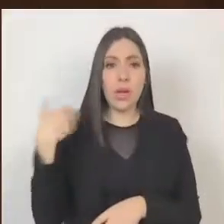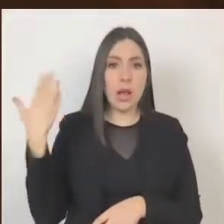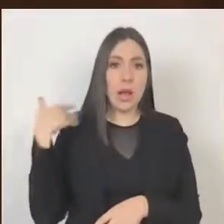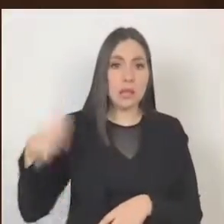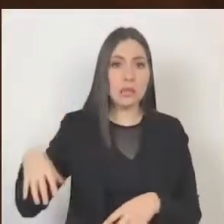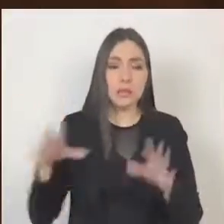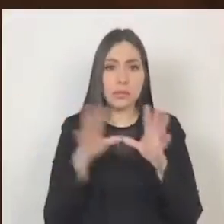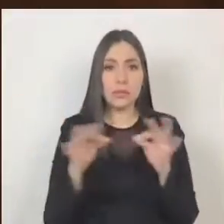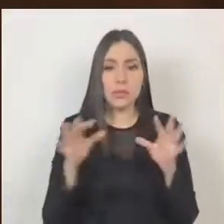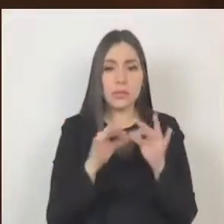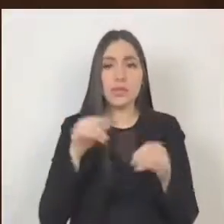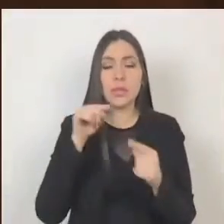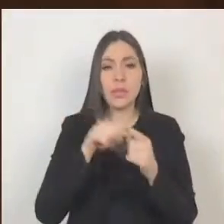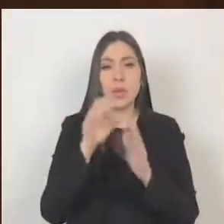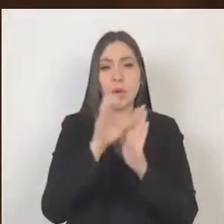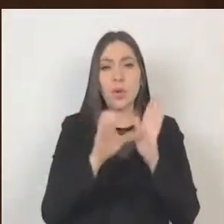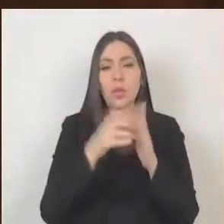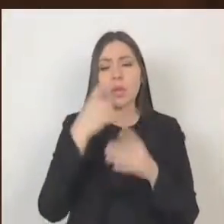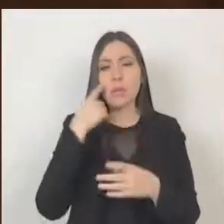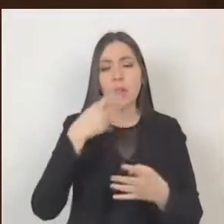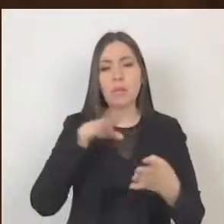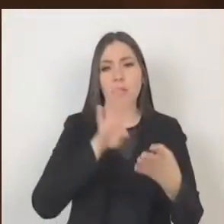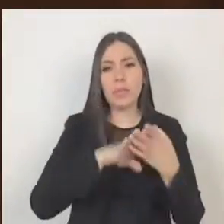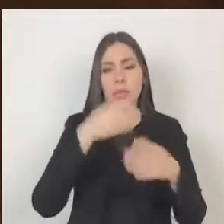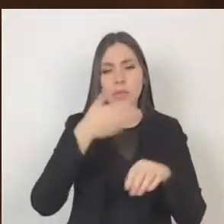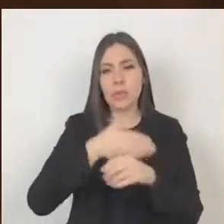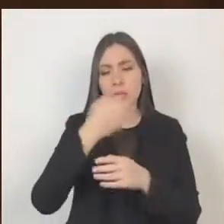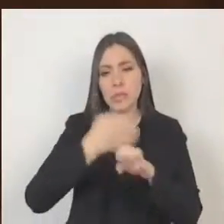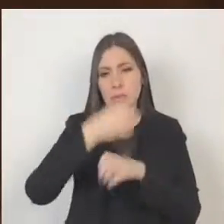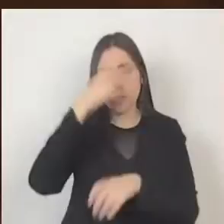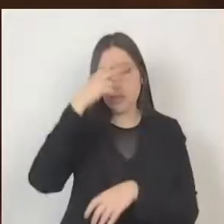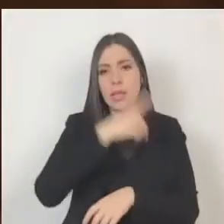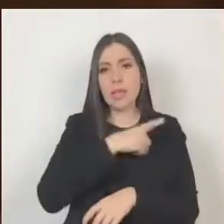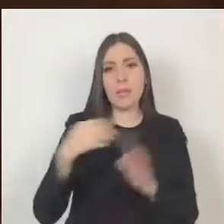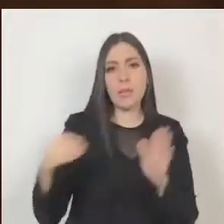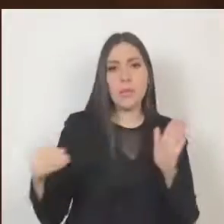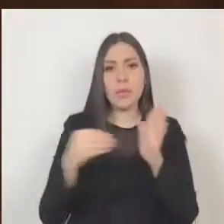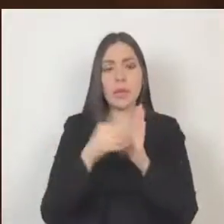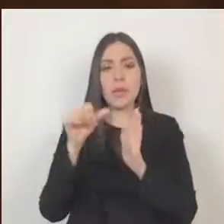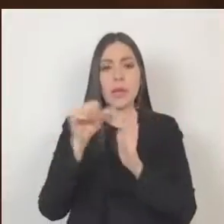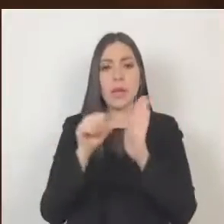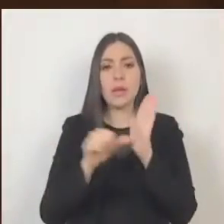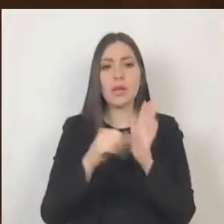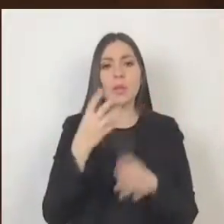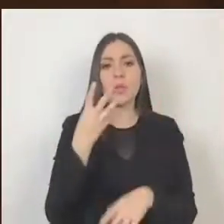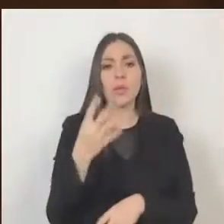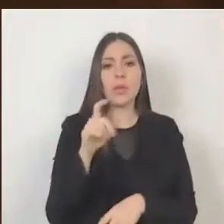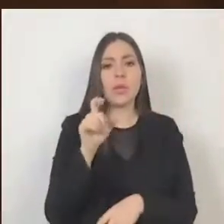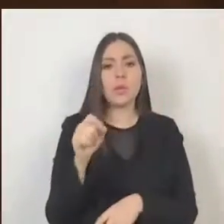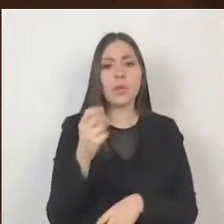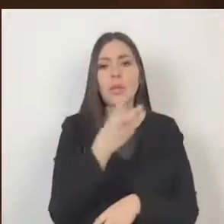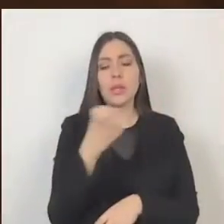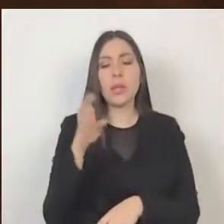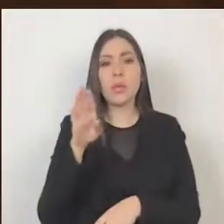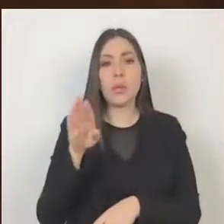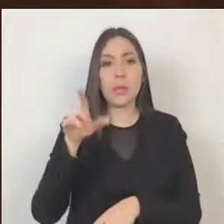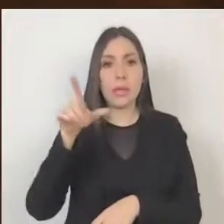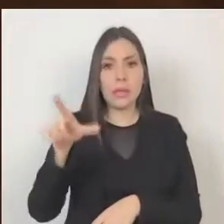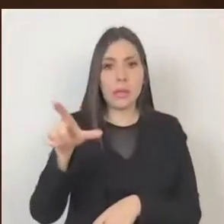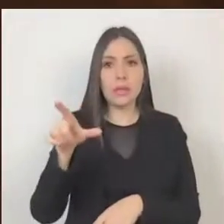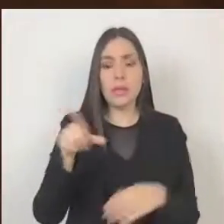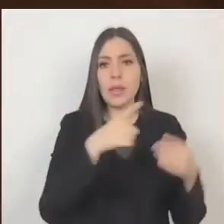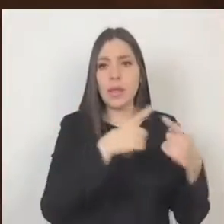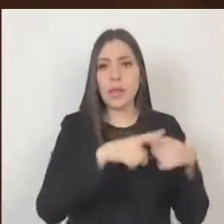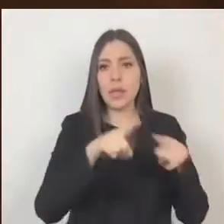Código Civil del Estado de México contempla en su artículo 4.397 los distintos